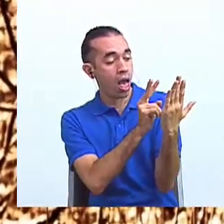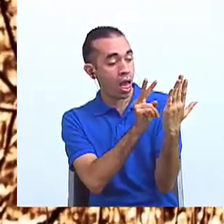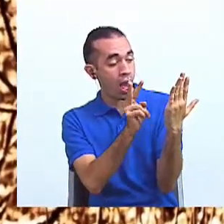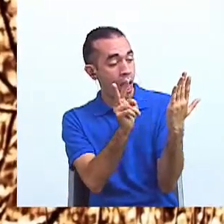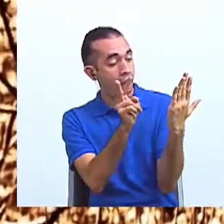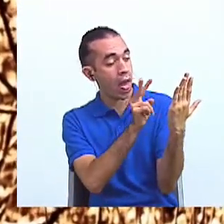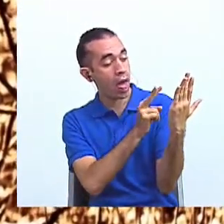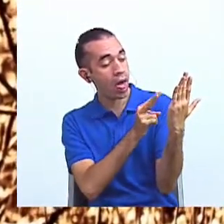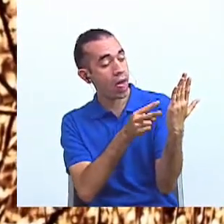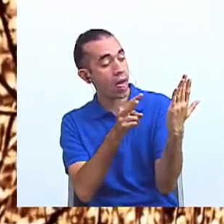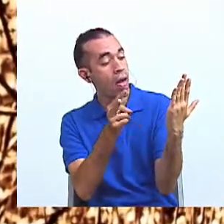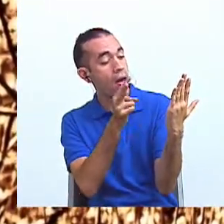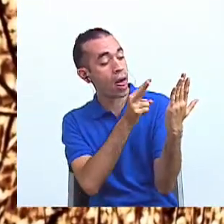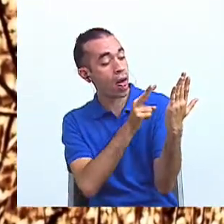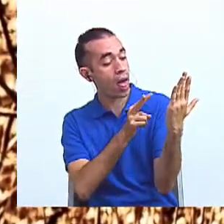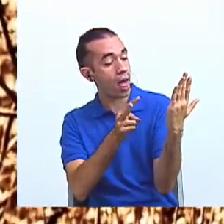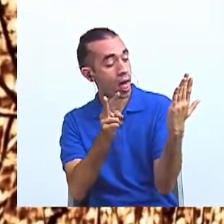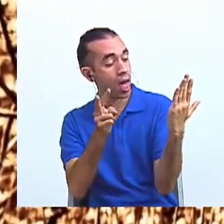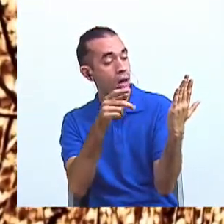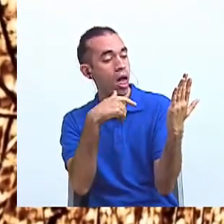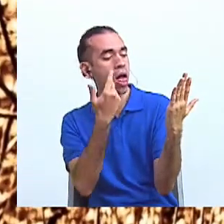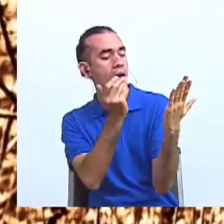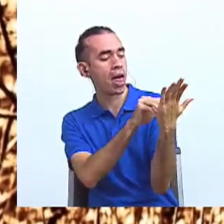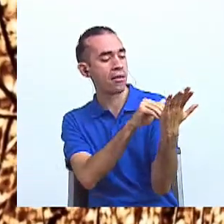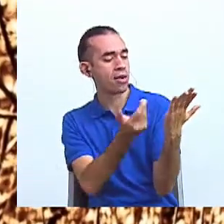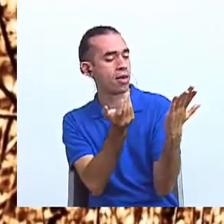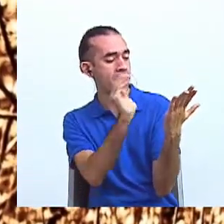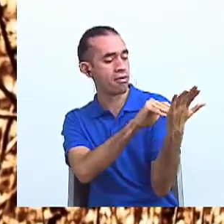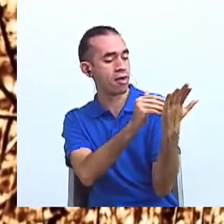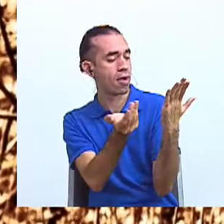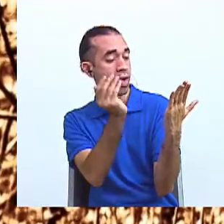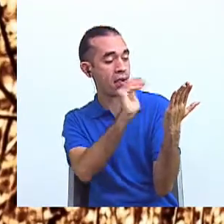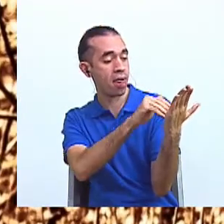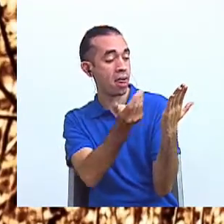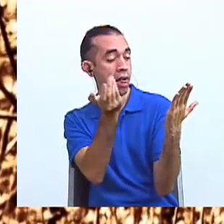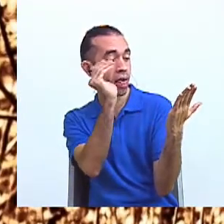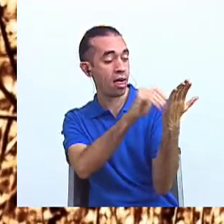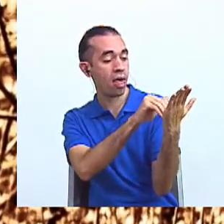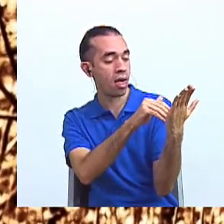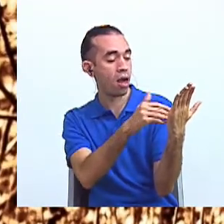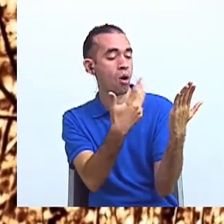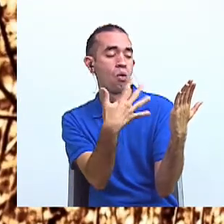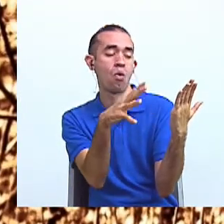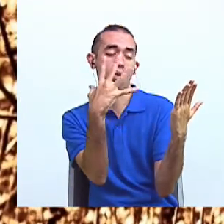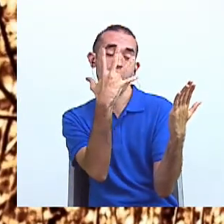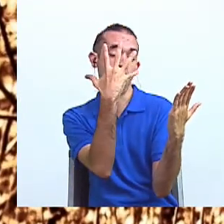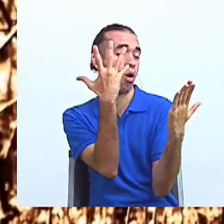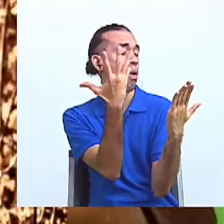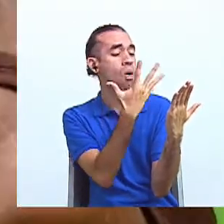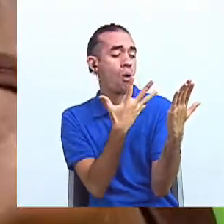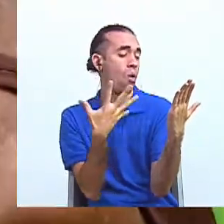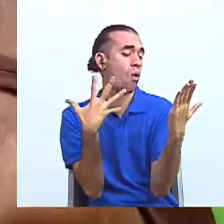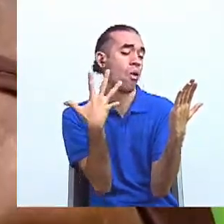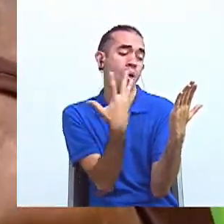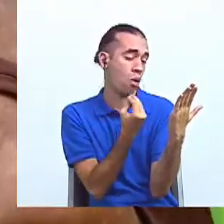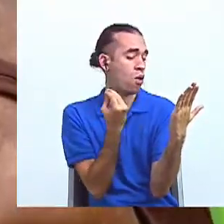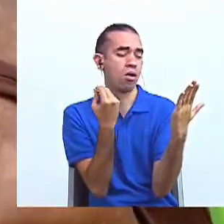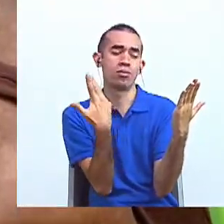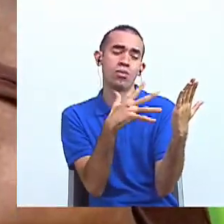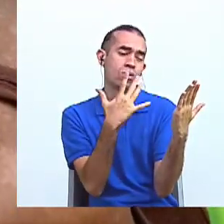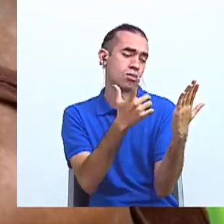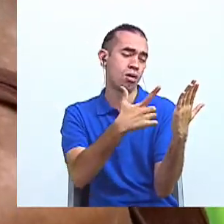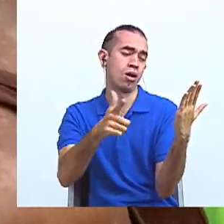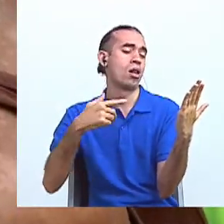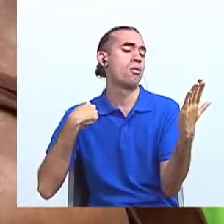repetía muchas veces, todas las que estimara necesarias para descubrir cuán hermoso podía ser también el lenguaje